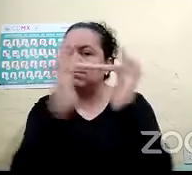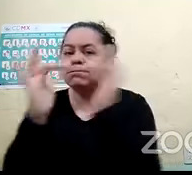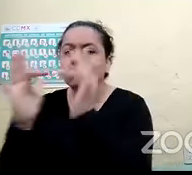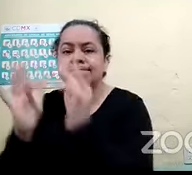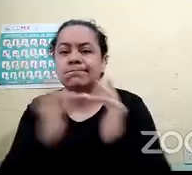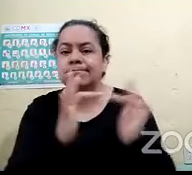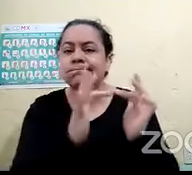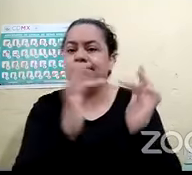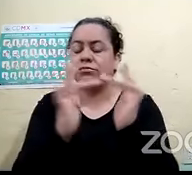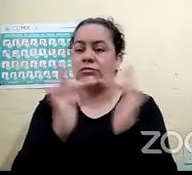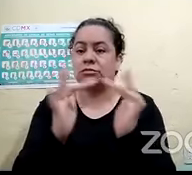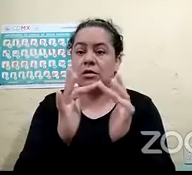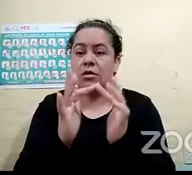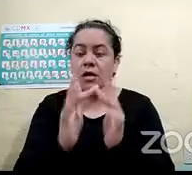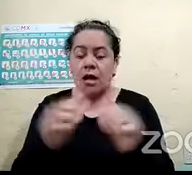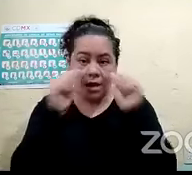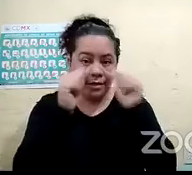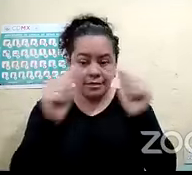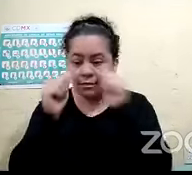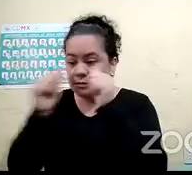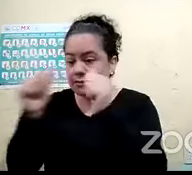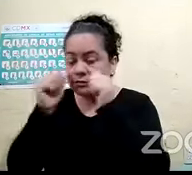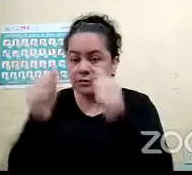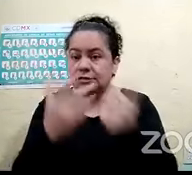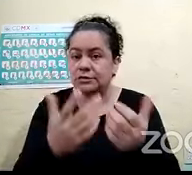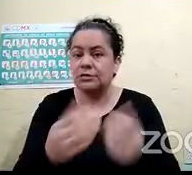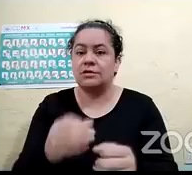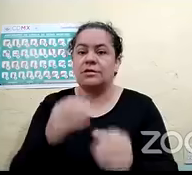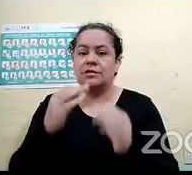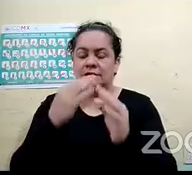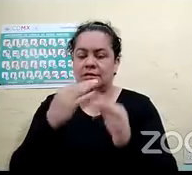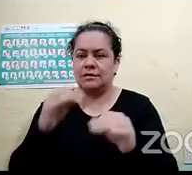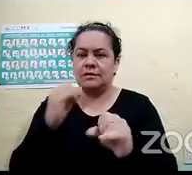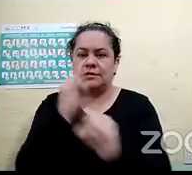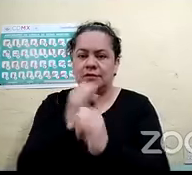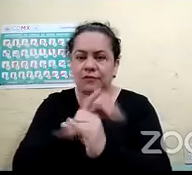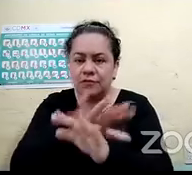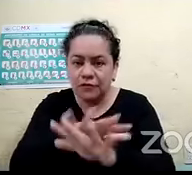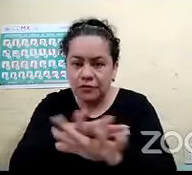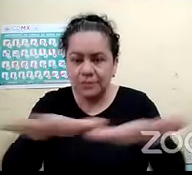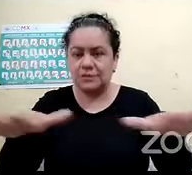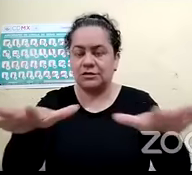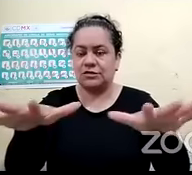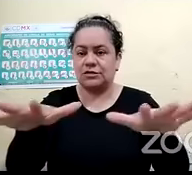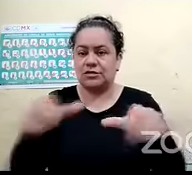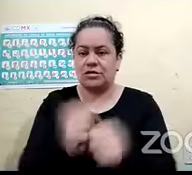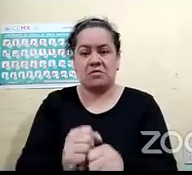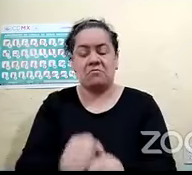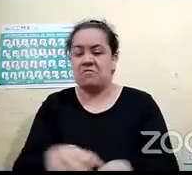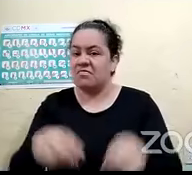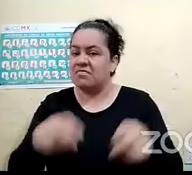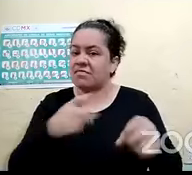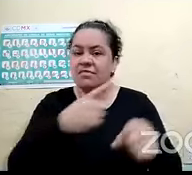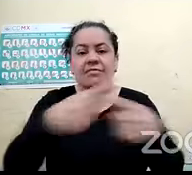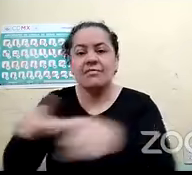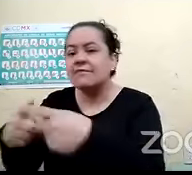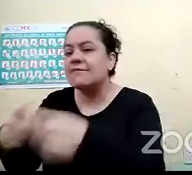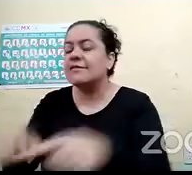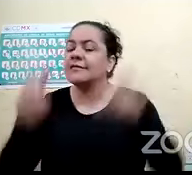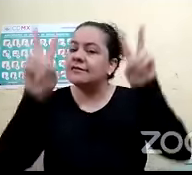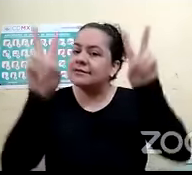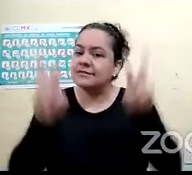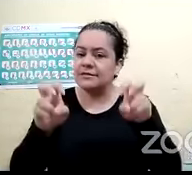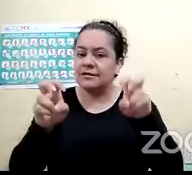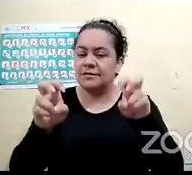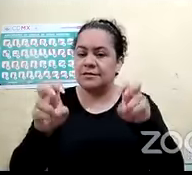al tanto de toda la programación. Cada Epicentro es independiente, tocan temas muy diversos y con invitados de lujo cada uno